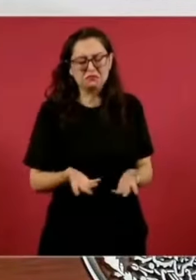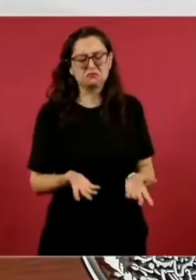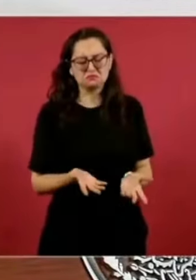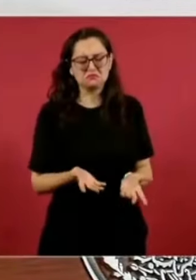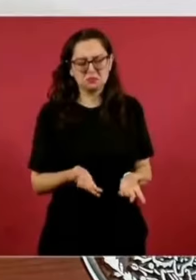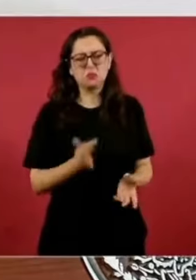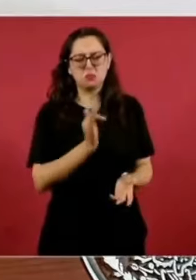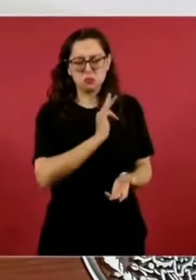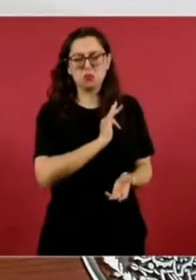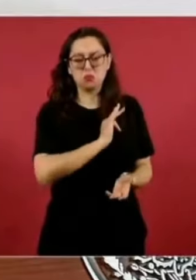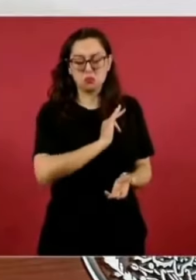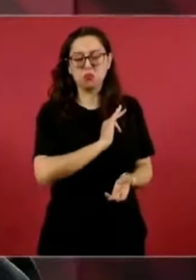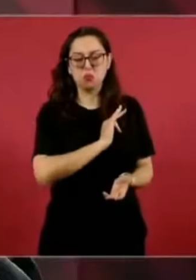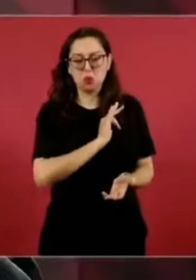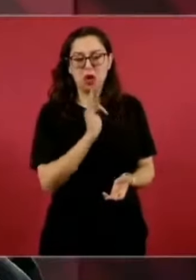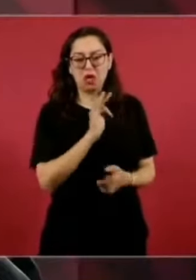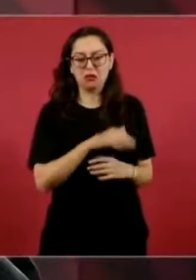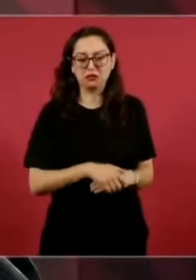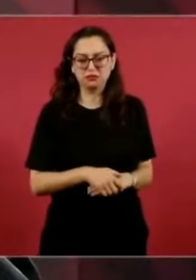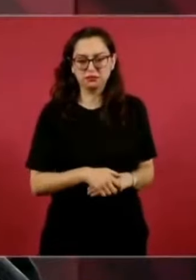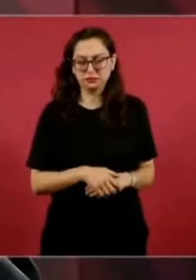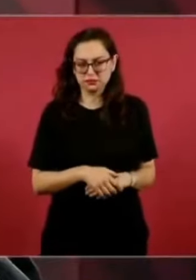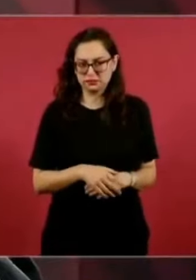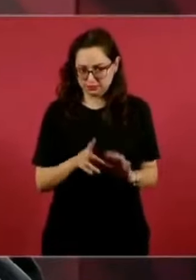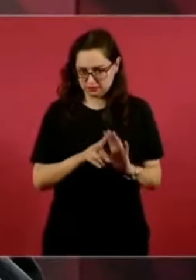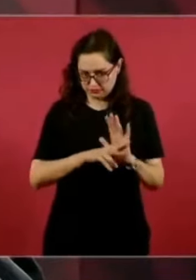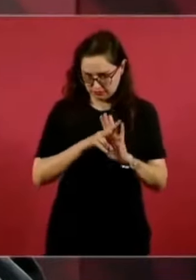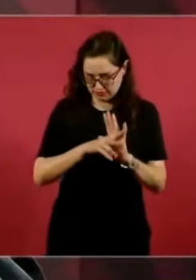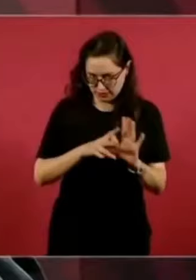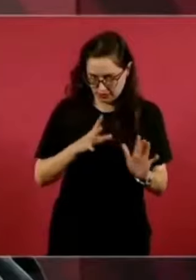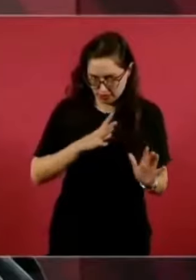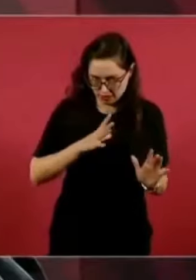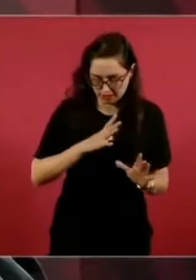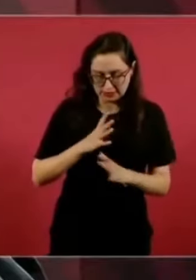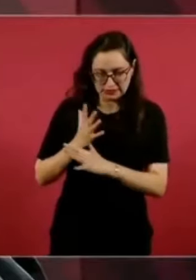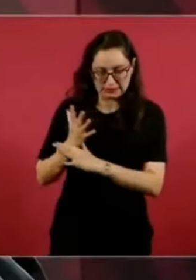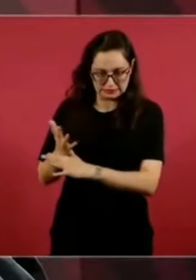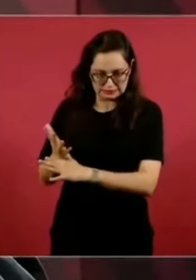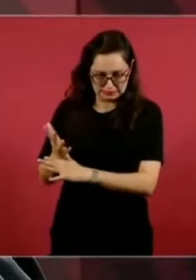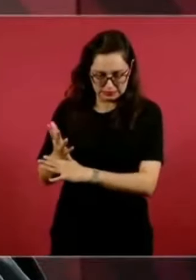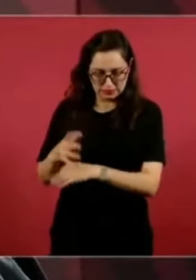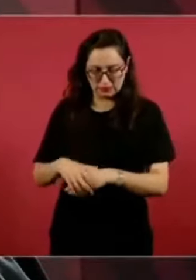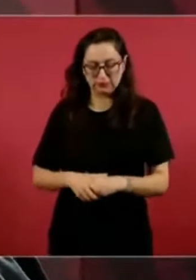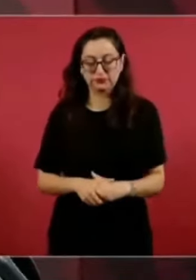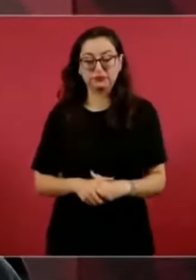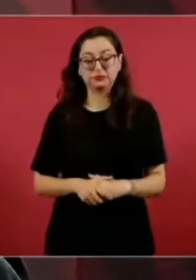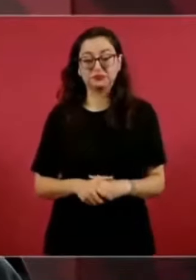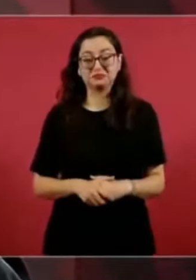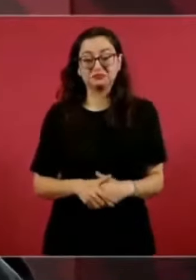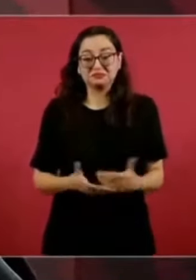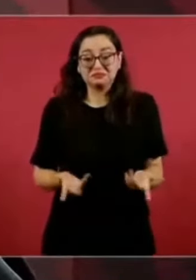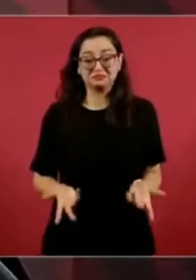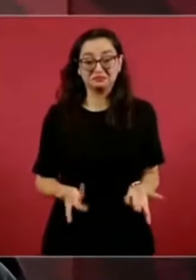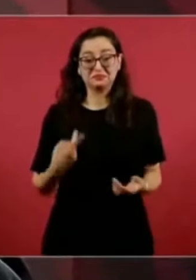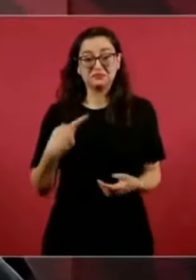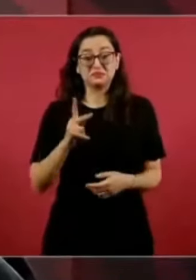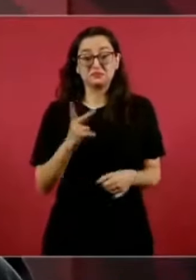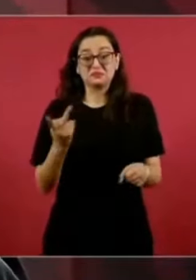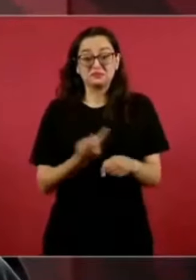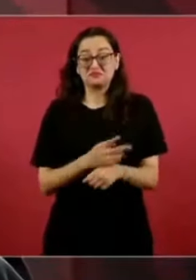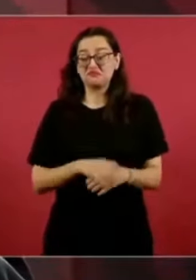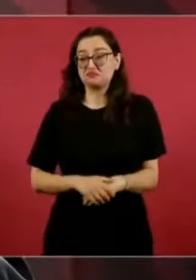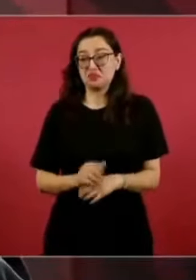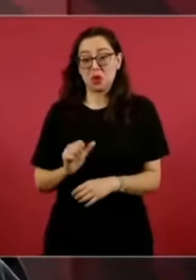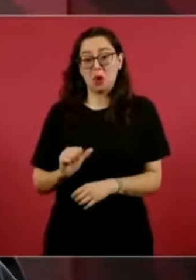Ahí está en la entrevista de tenerlo, pero que iban a surgir otros.